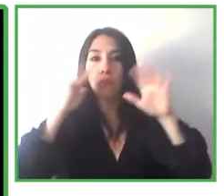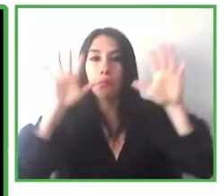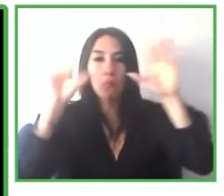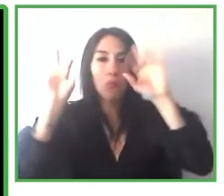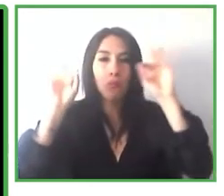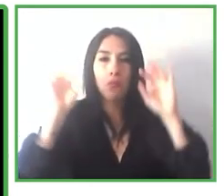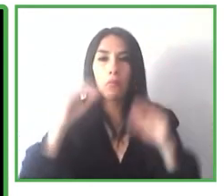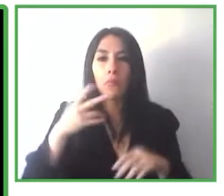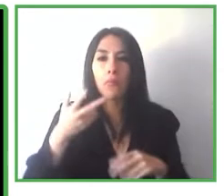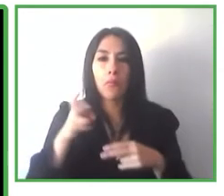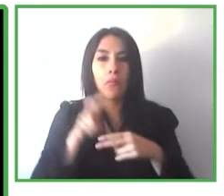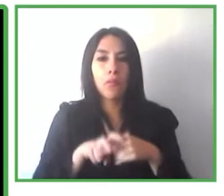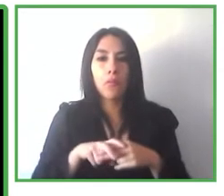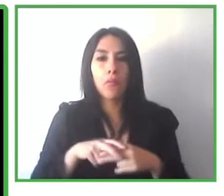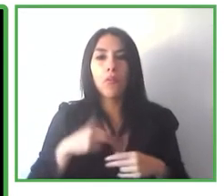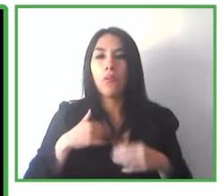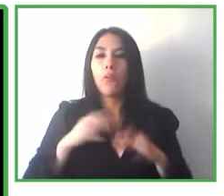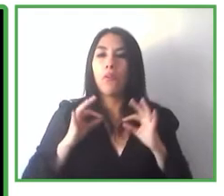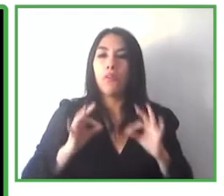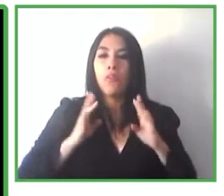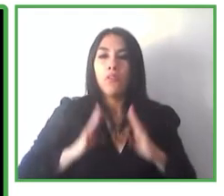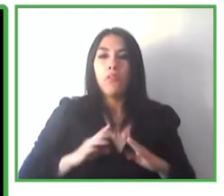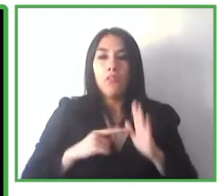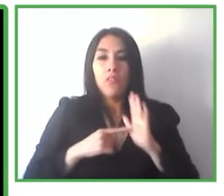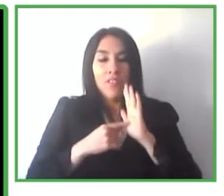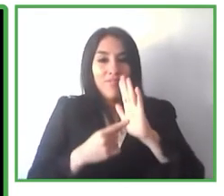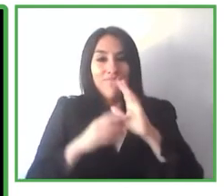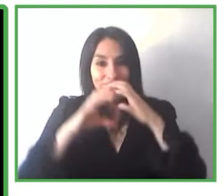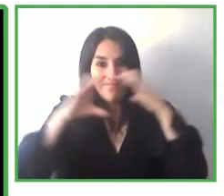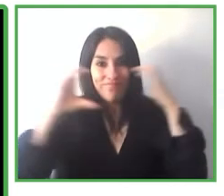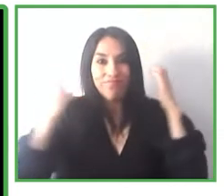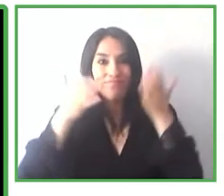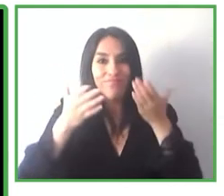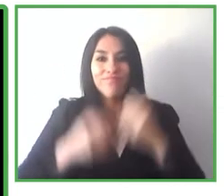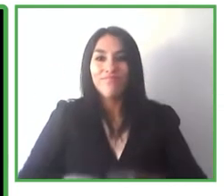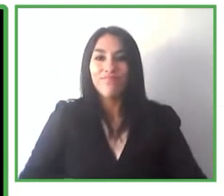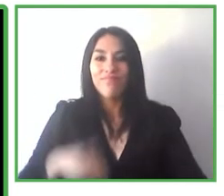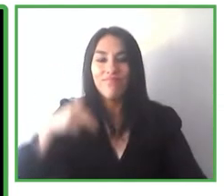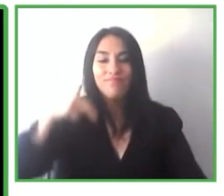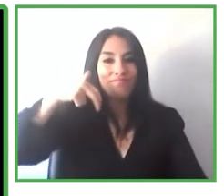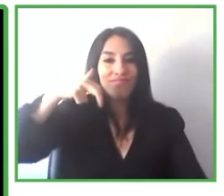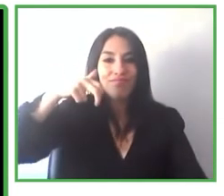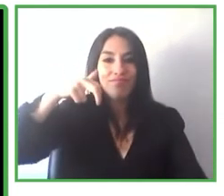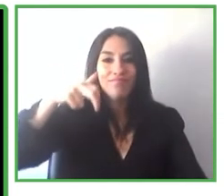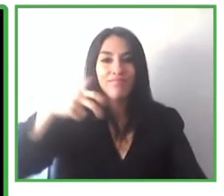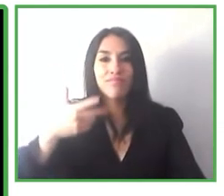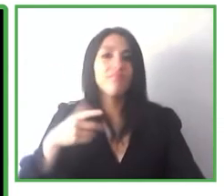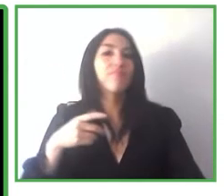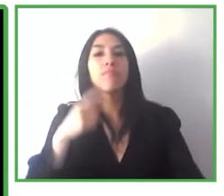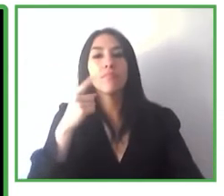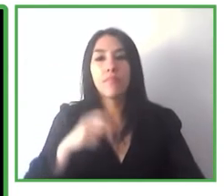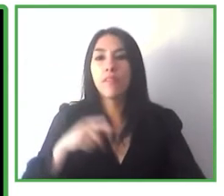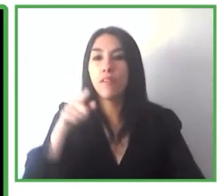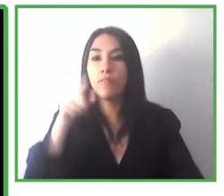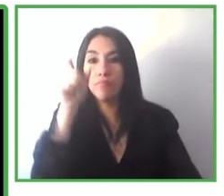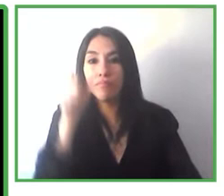y Navilens habla 33 idiomas diferentes ahora es otro usuario mismo lugar con su propio terminal móvil